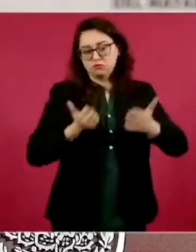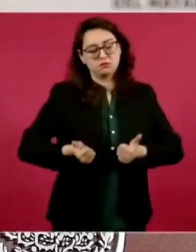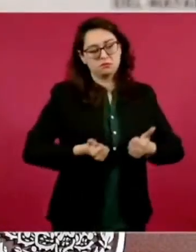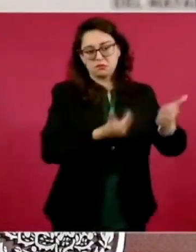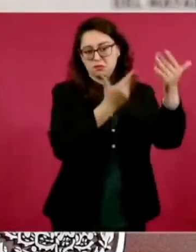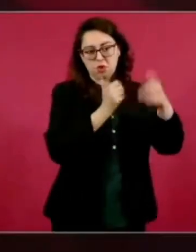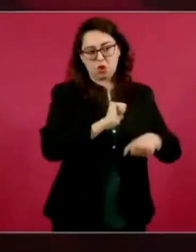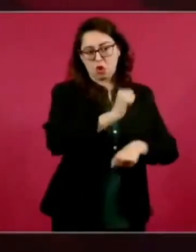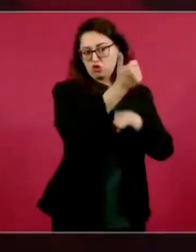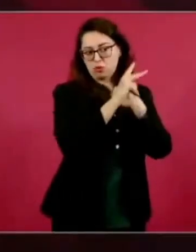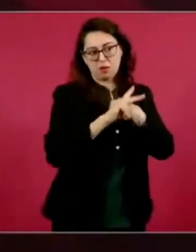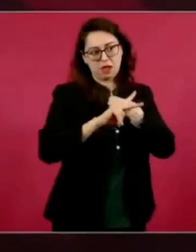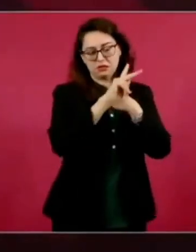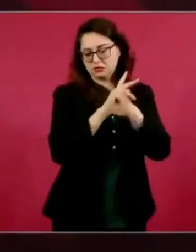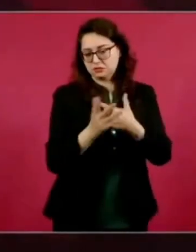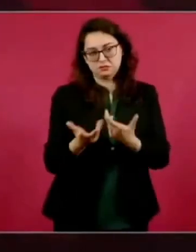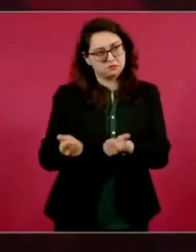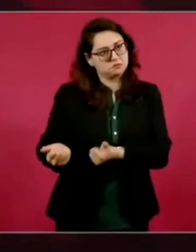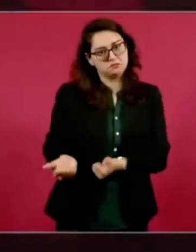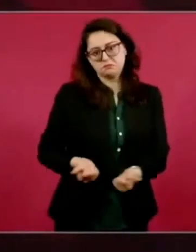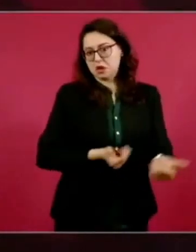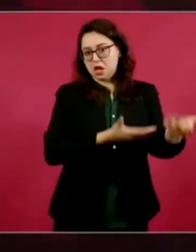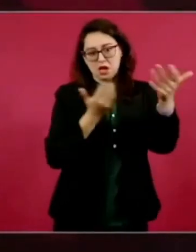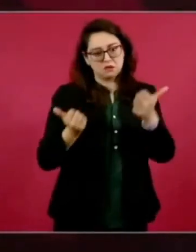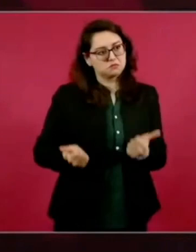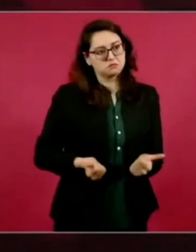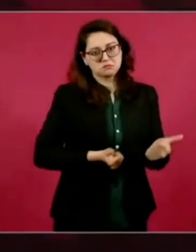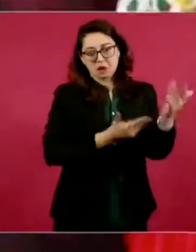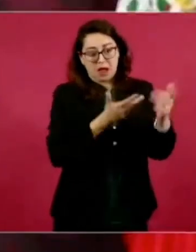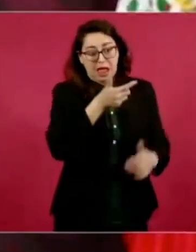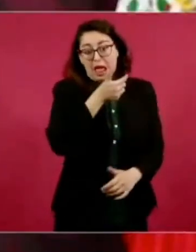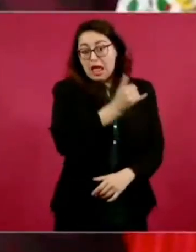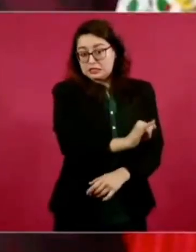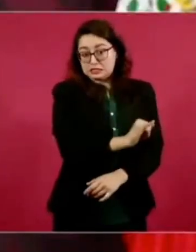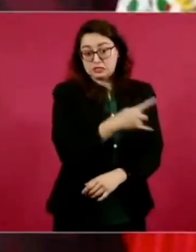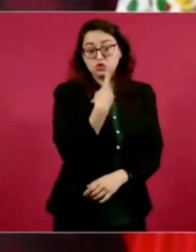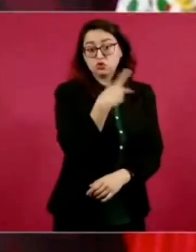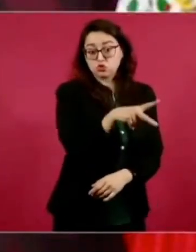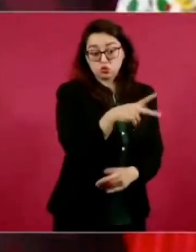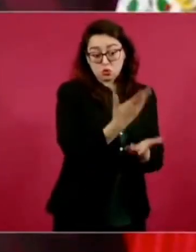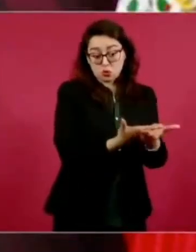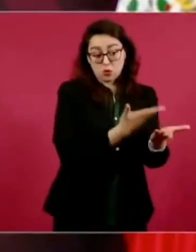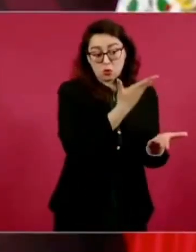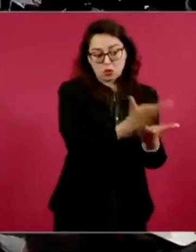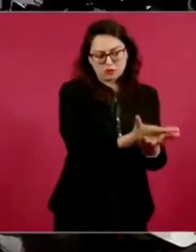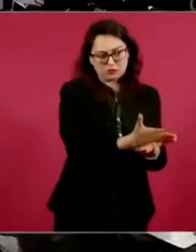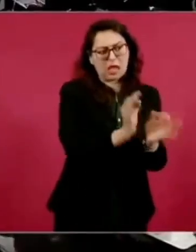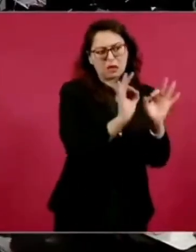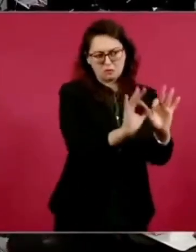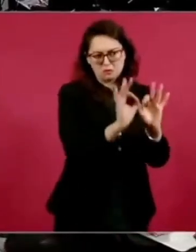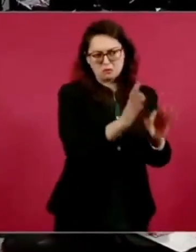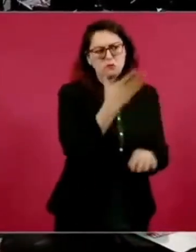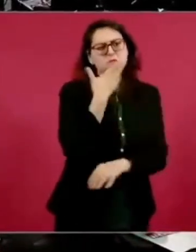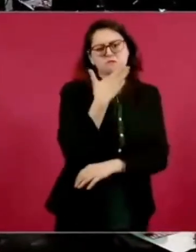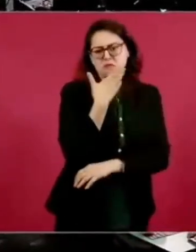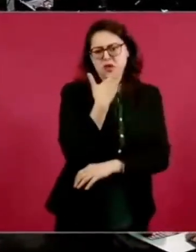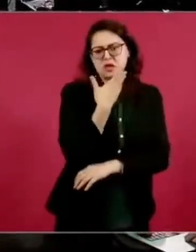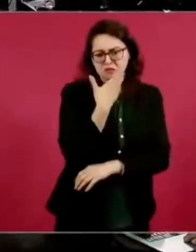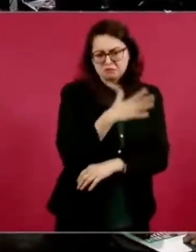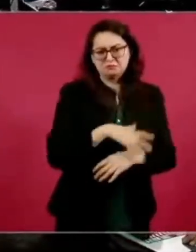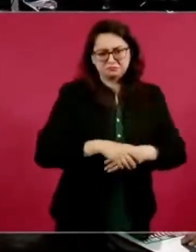defiendan, porque así